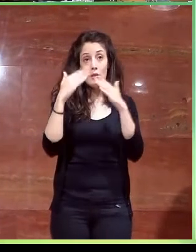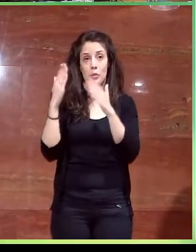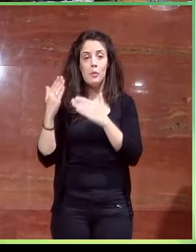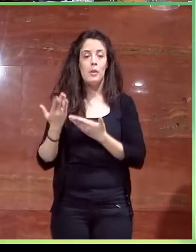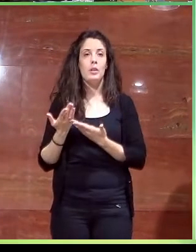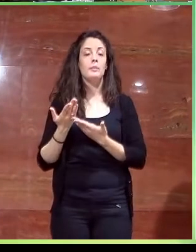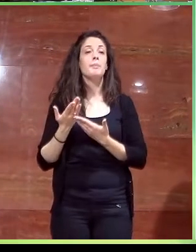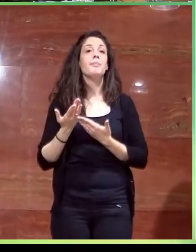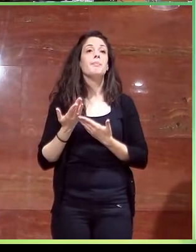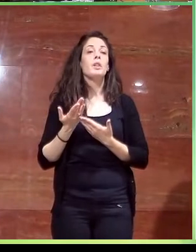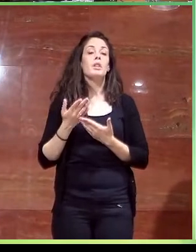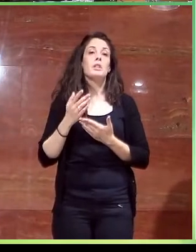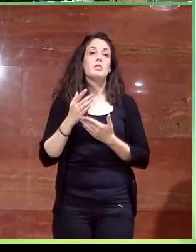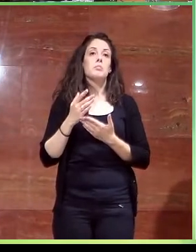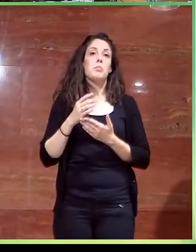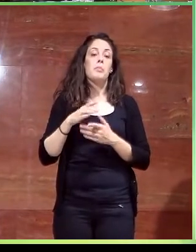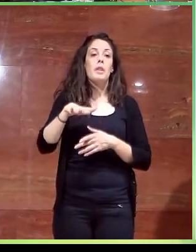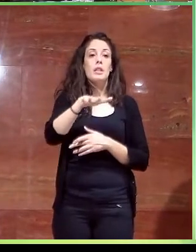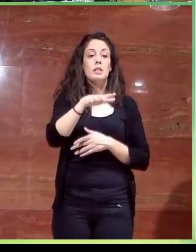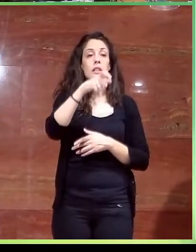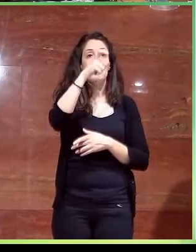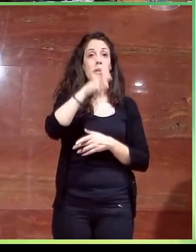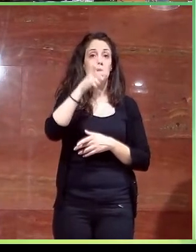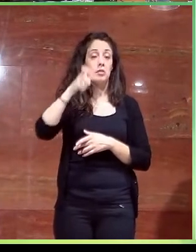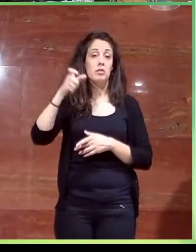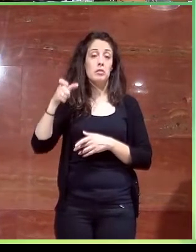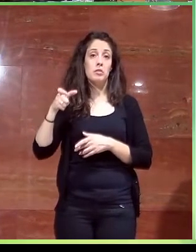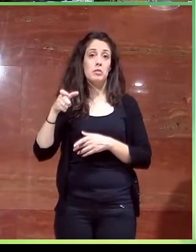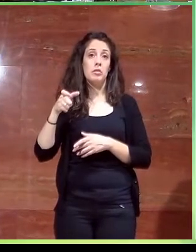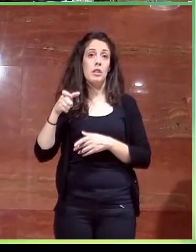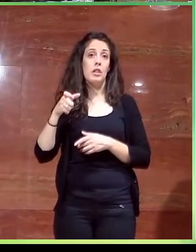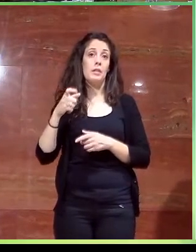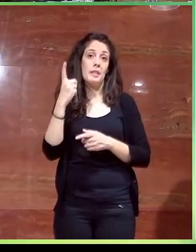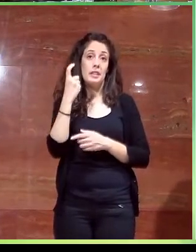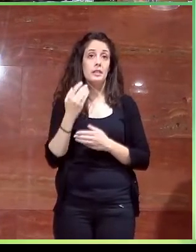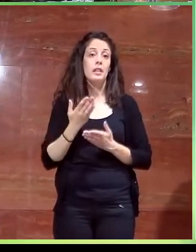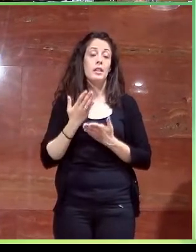buscarse algún espacio alternativo si viene una persona, sobre todo, usar la densidad de ruedas.